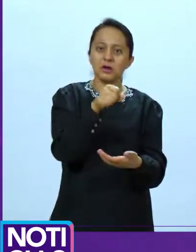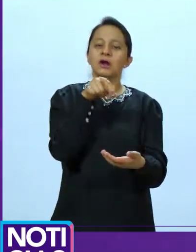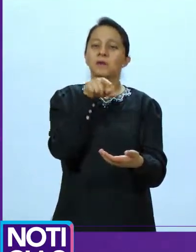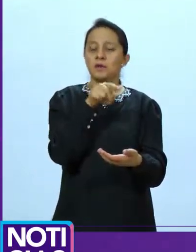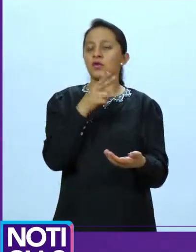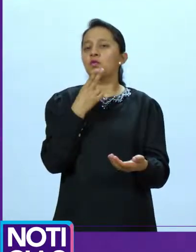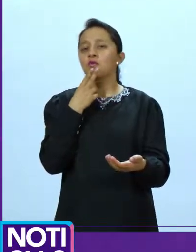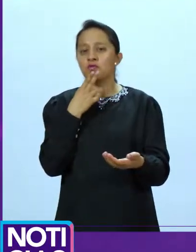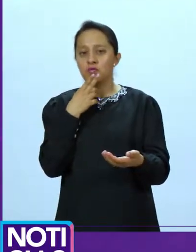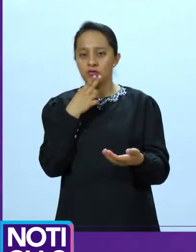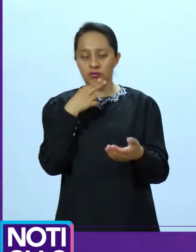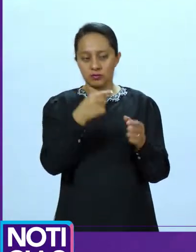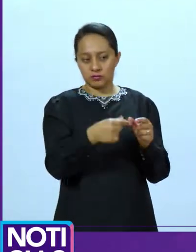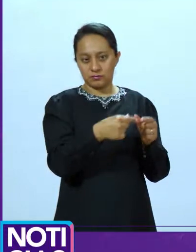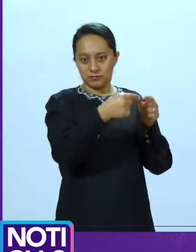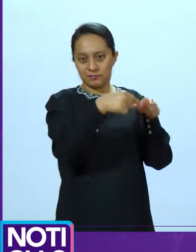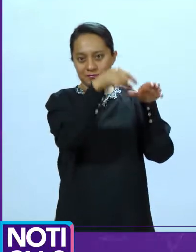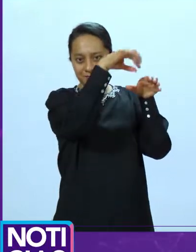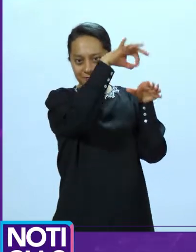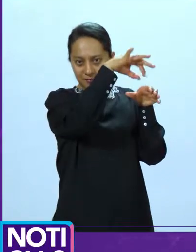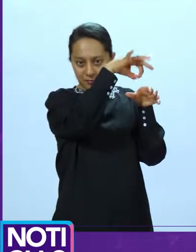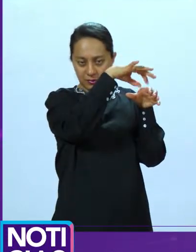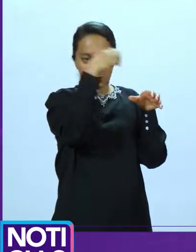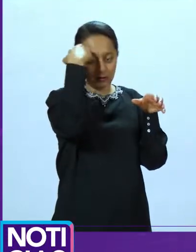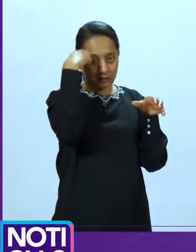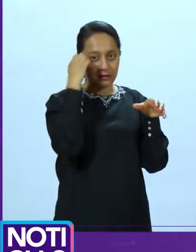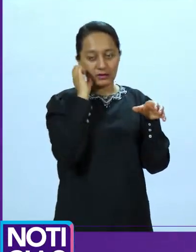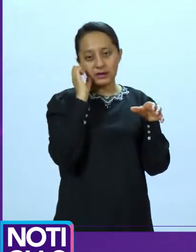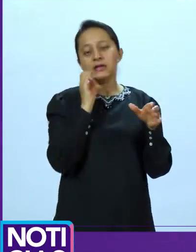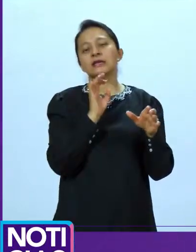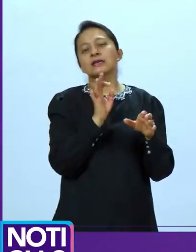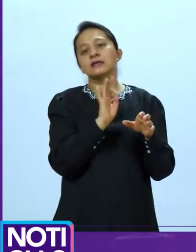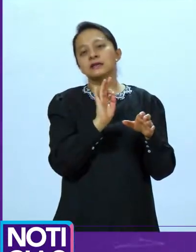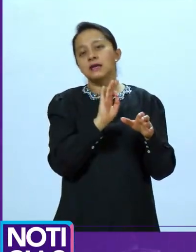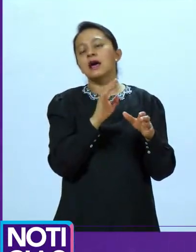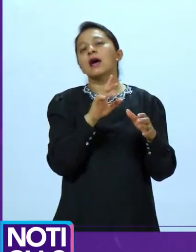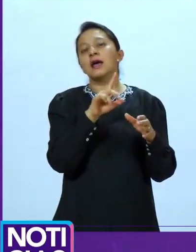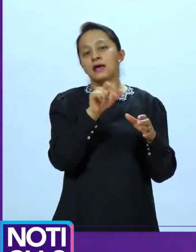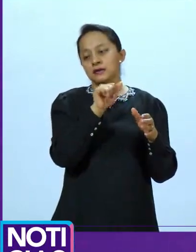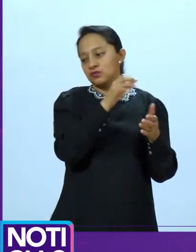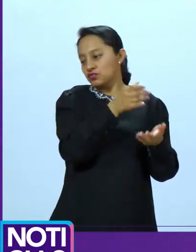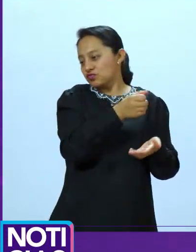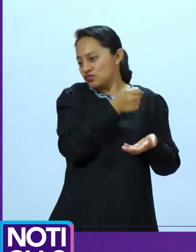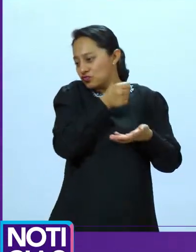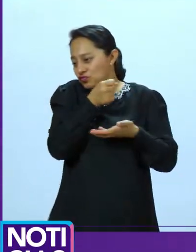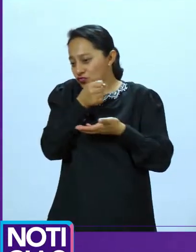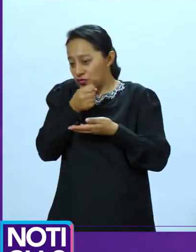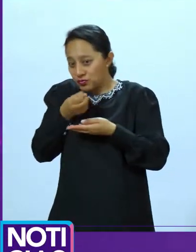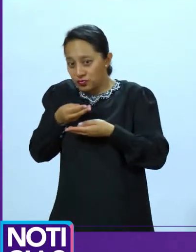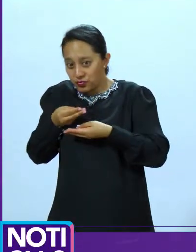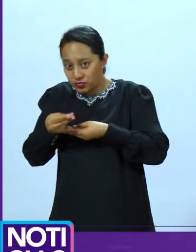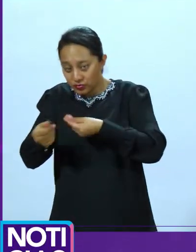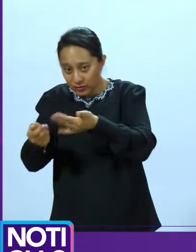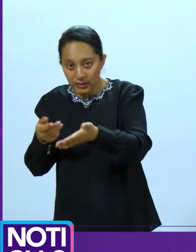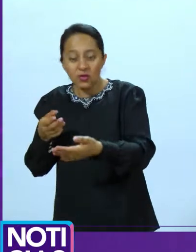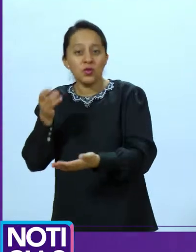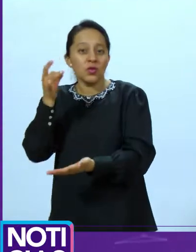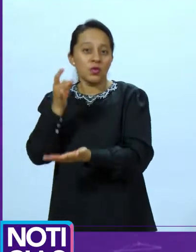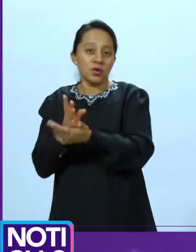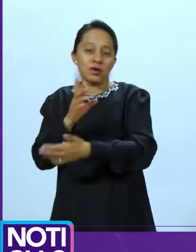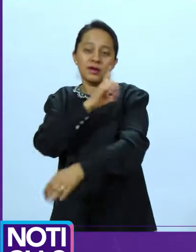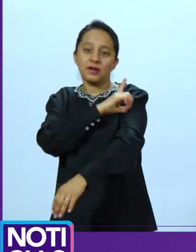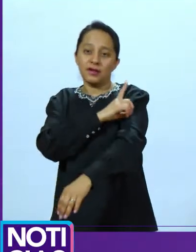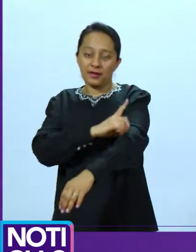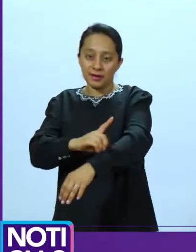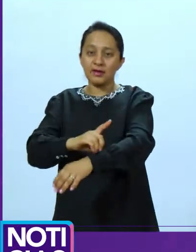tendrán que ser invertidos exclusivamente en la delegación Centro Histórico. Con imágenes de Manuel Tobar, informo para